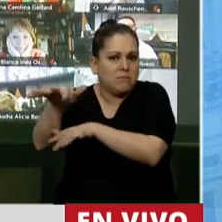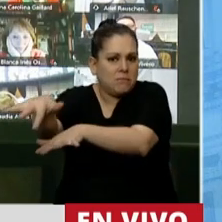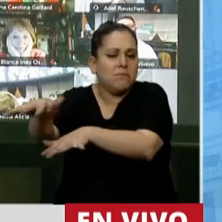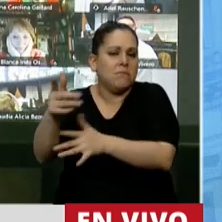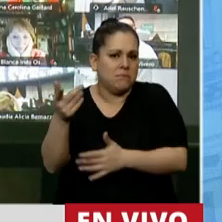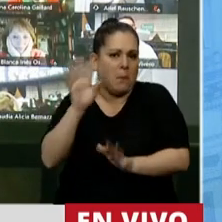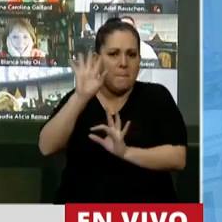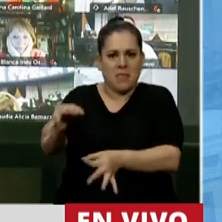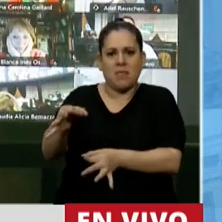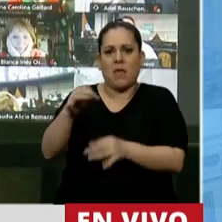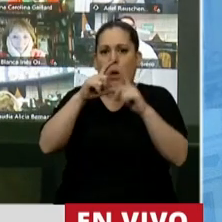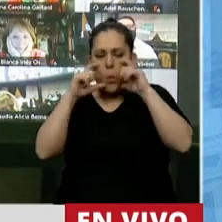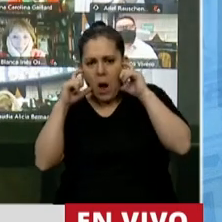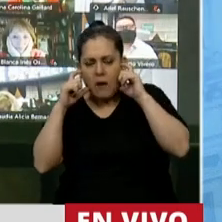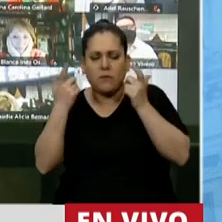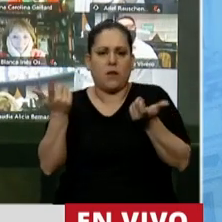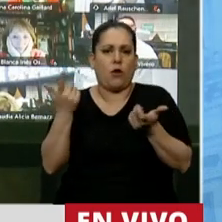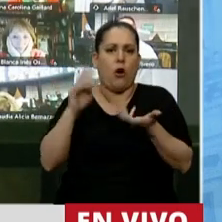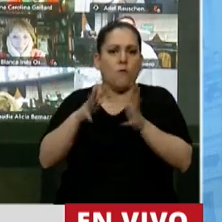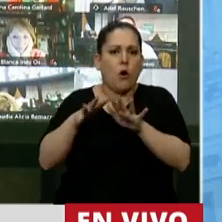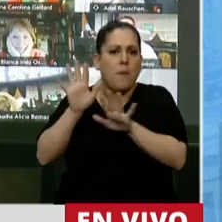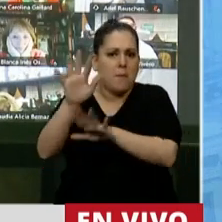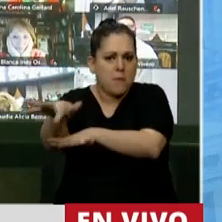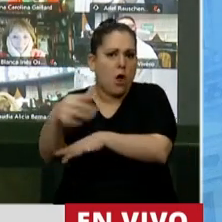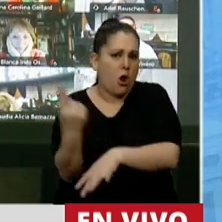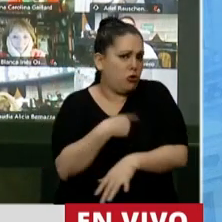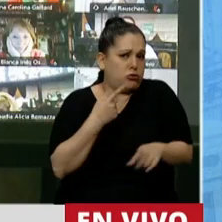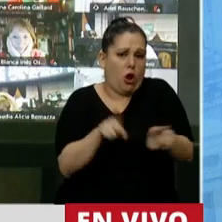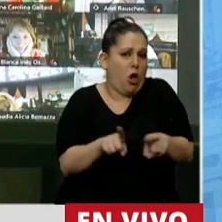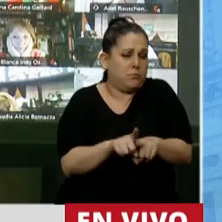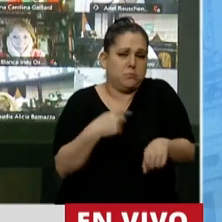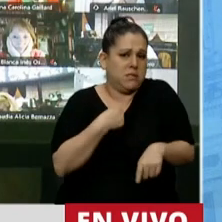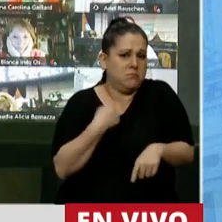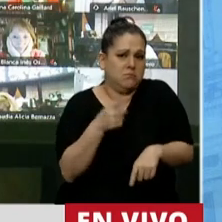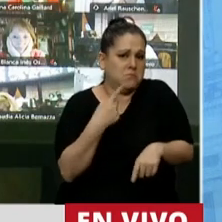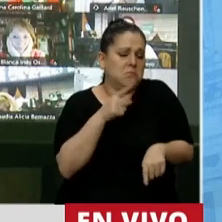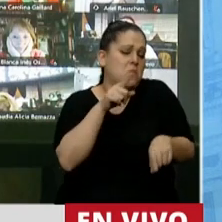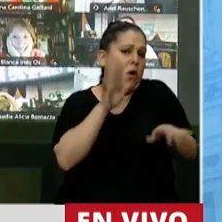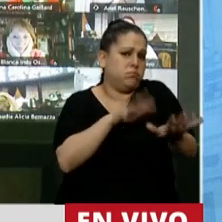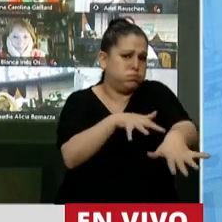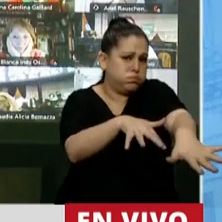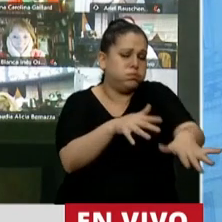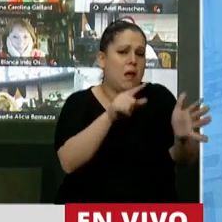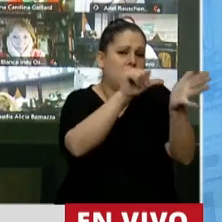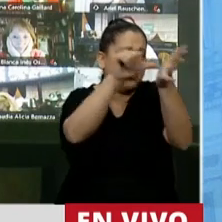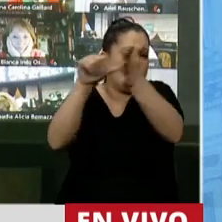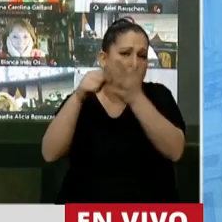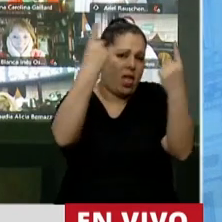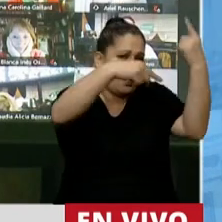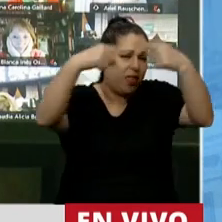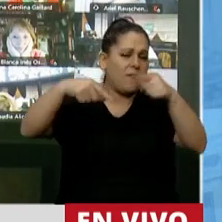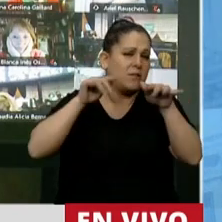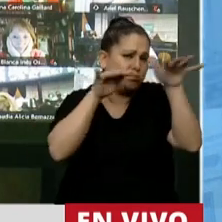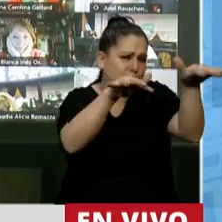los cambios de fisonomía, el barbijo, la forma de marchar, nosotros exactamente lo mismo, venimos a una convocatoria grande en muchas ciudades del país.